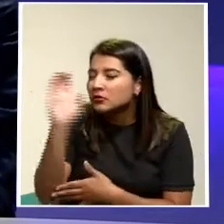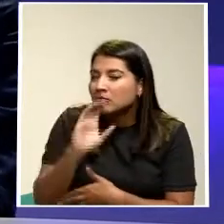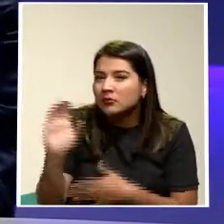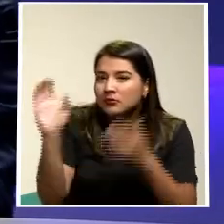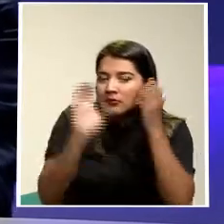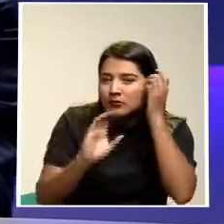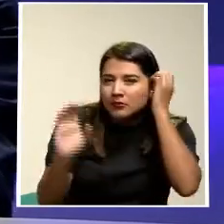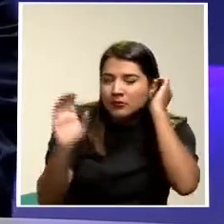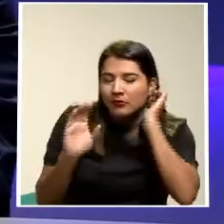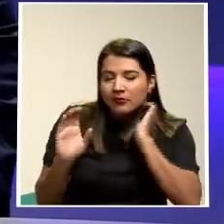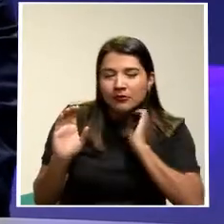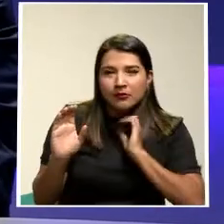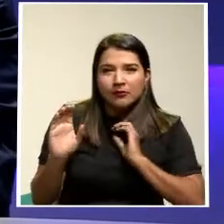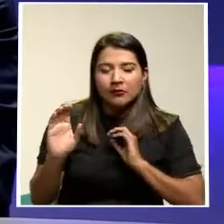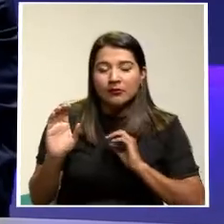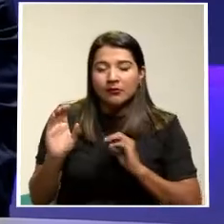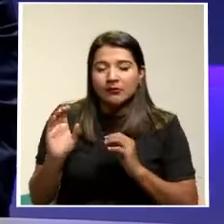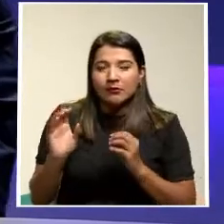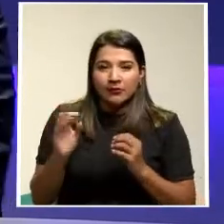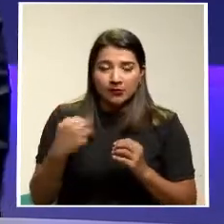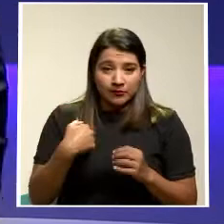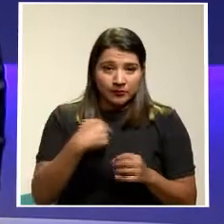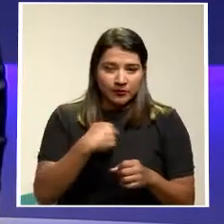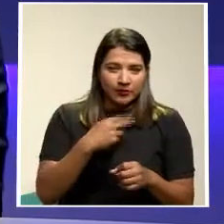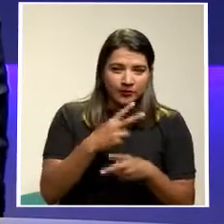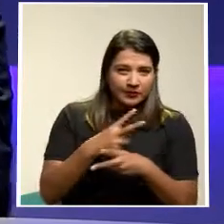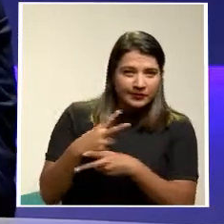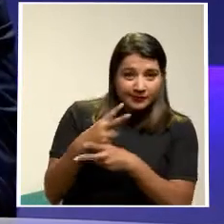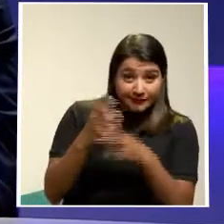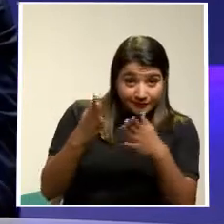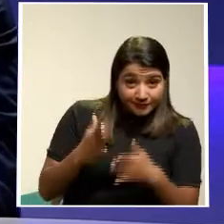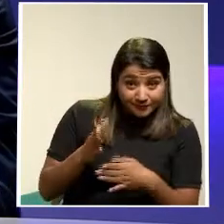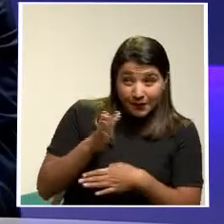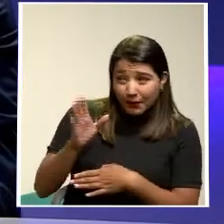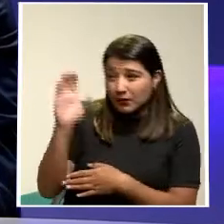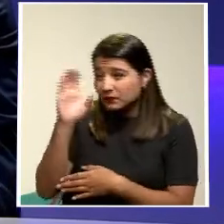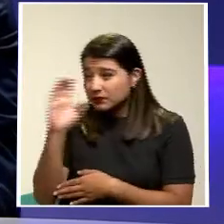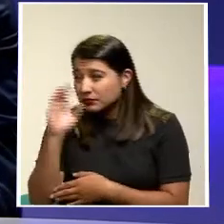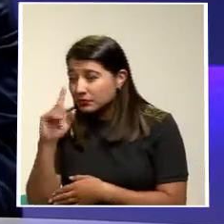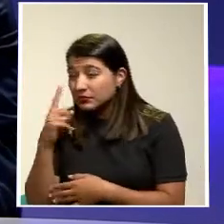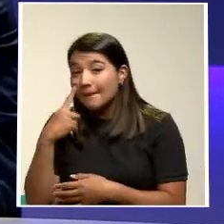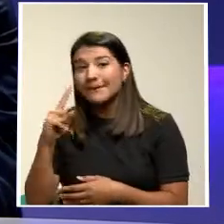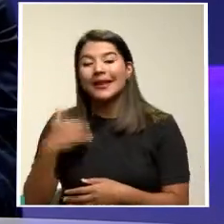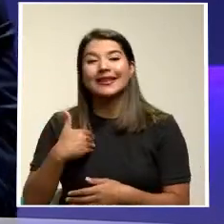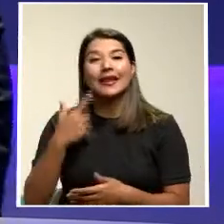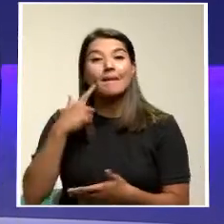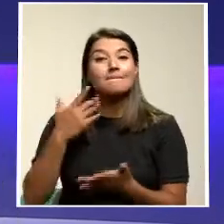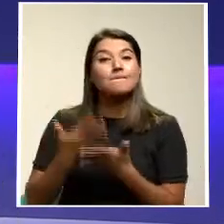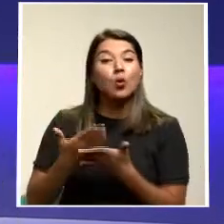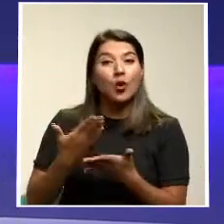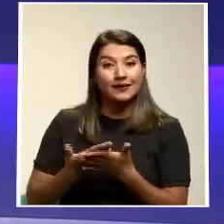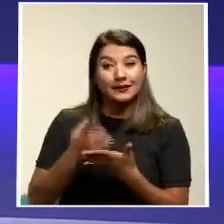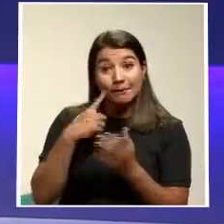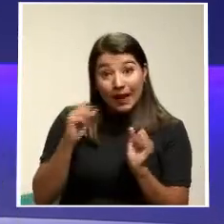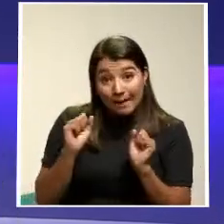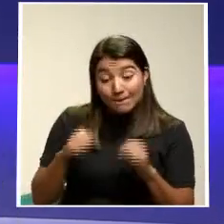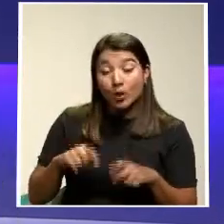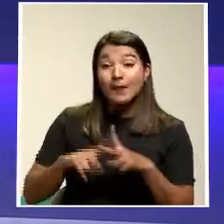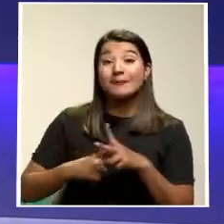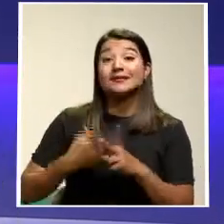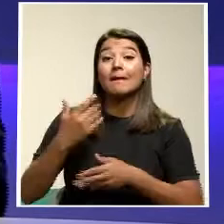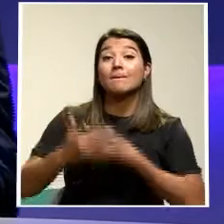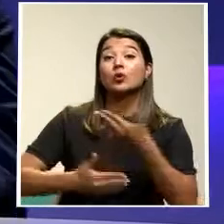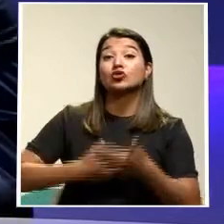De parte de los inspectores Va a ser necesario Para determinar Y darle esa seguridad A estas colectivas De personas O pueden ser